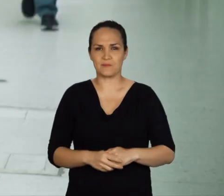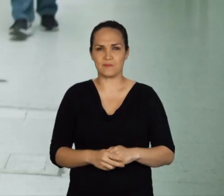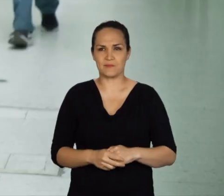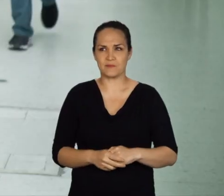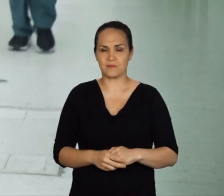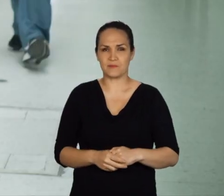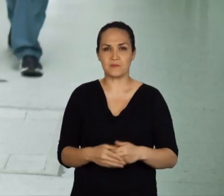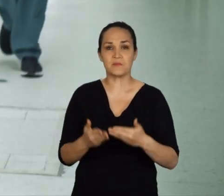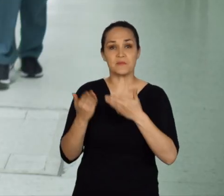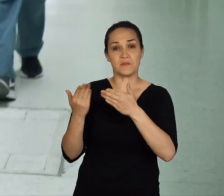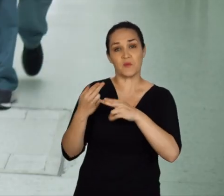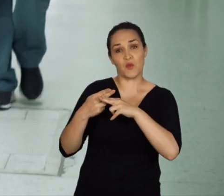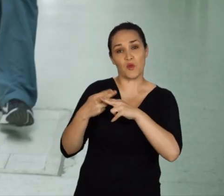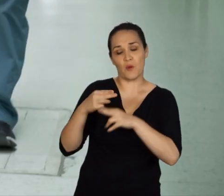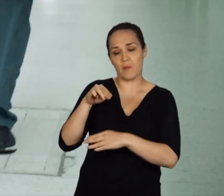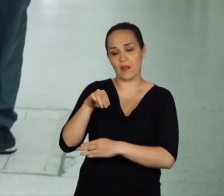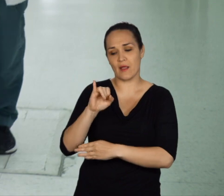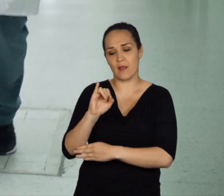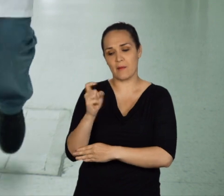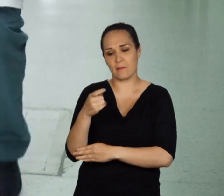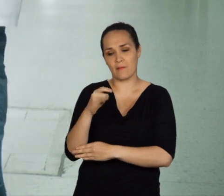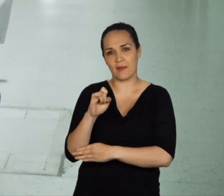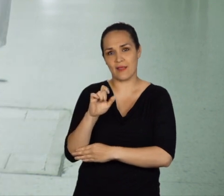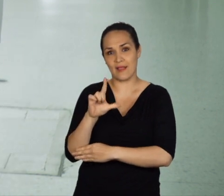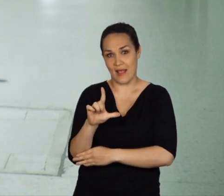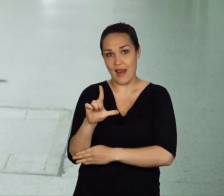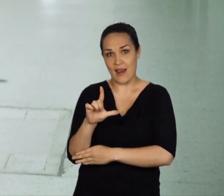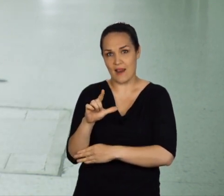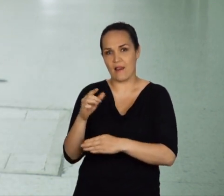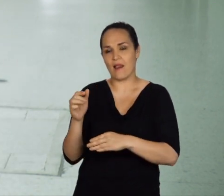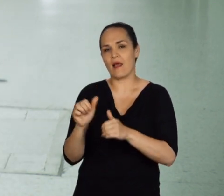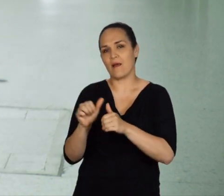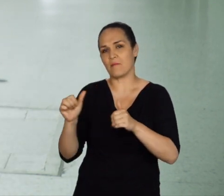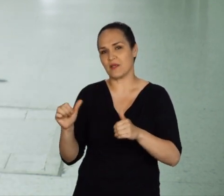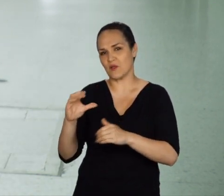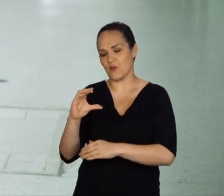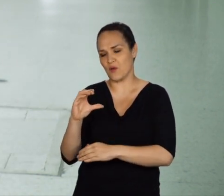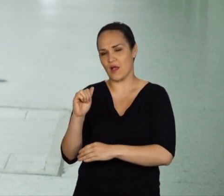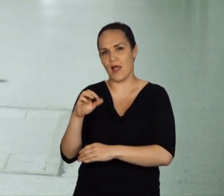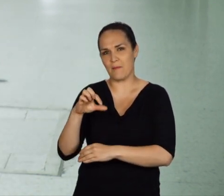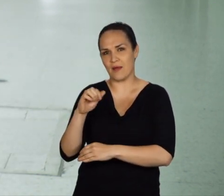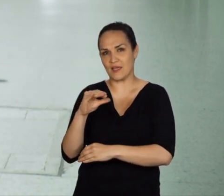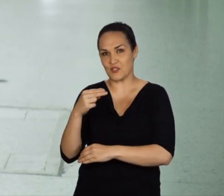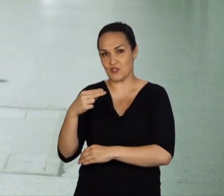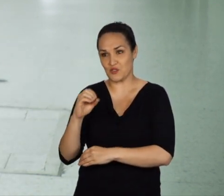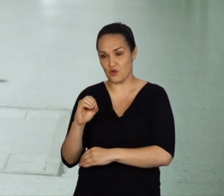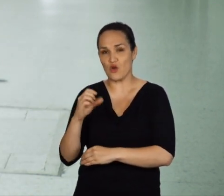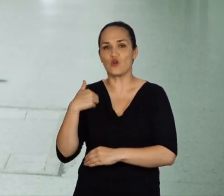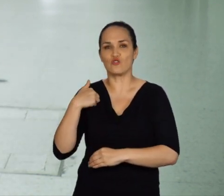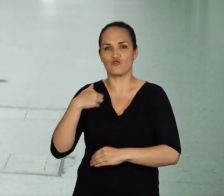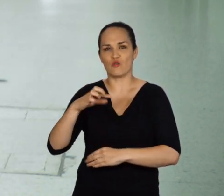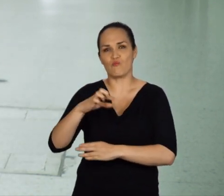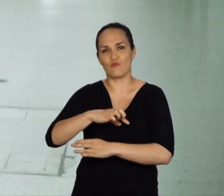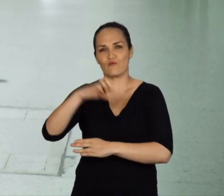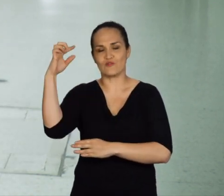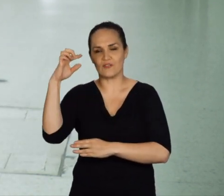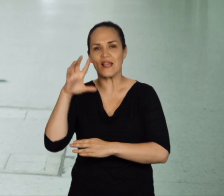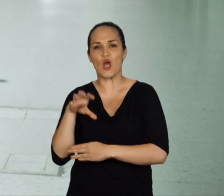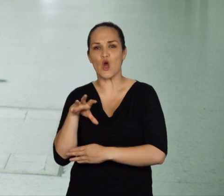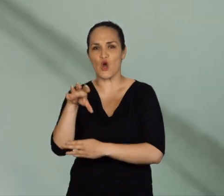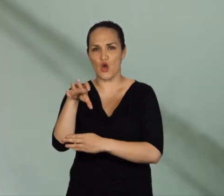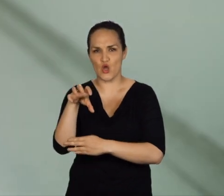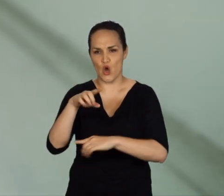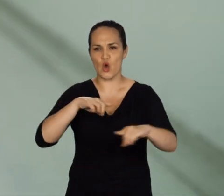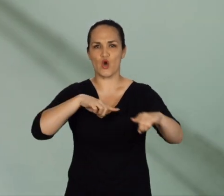Mi nombre es Miguel Mauricio Moreno Capacho. Soy médico especialista en el área de rehabilitación oncológica. Coordinador del